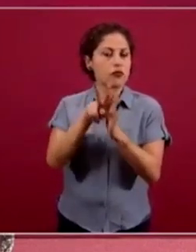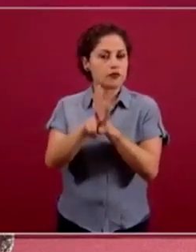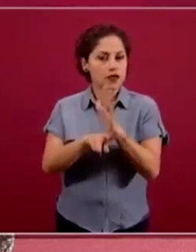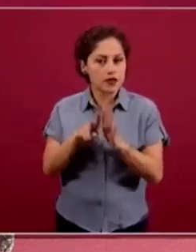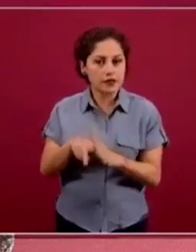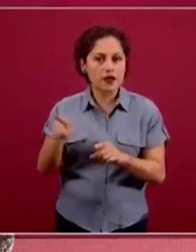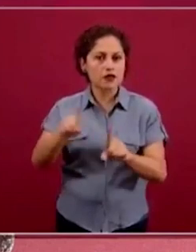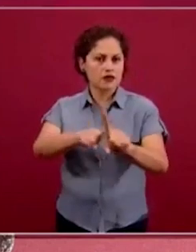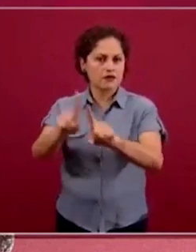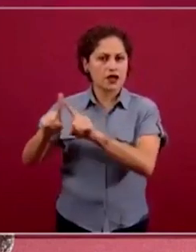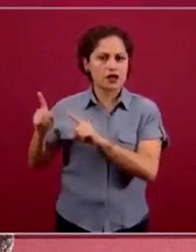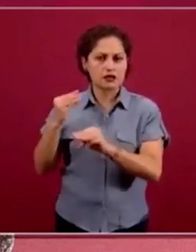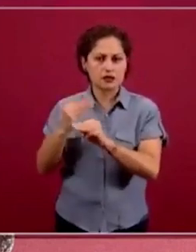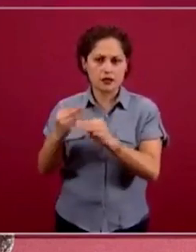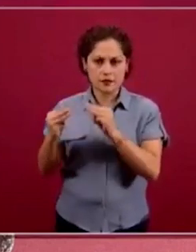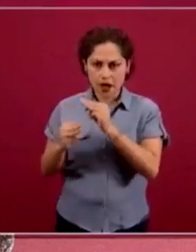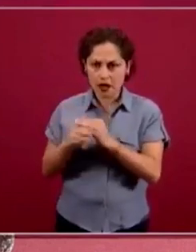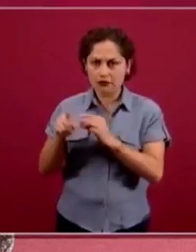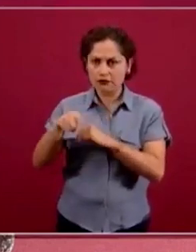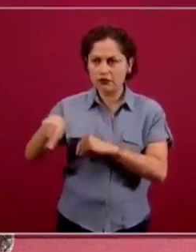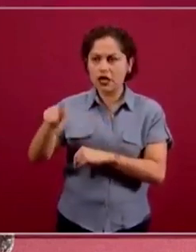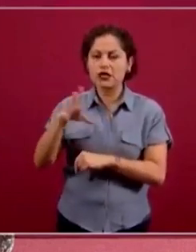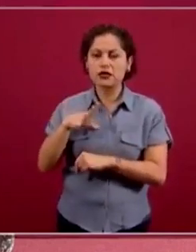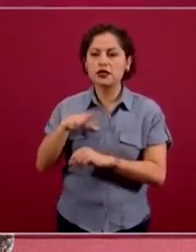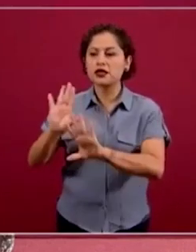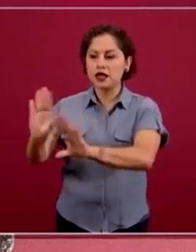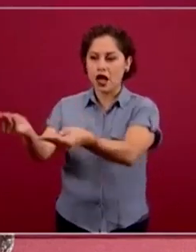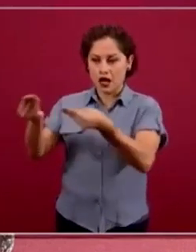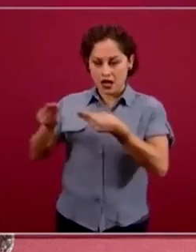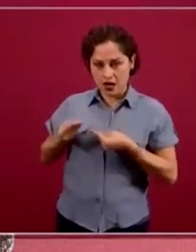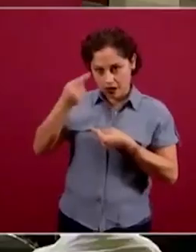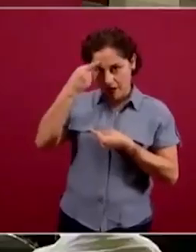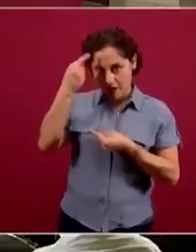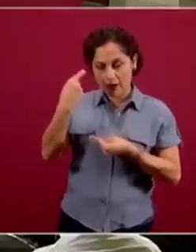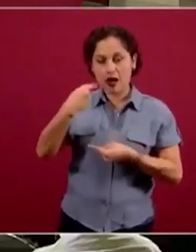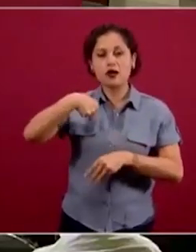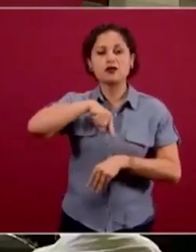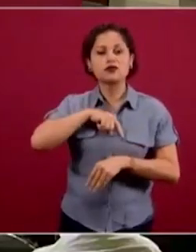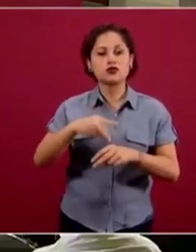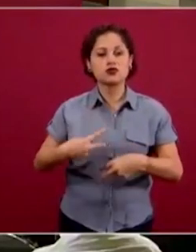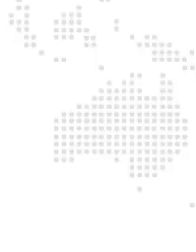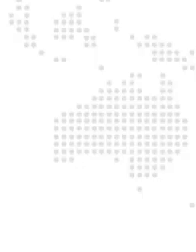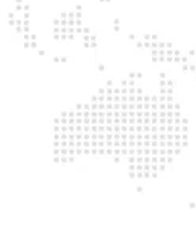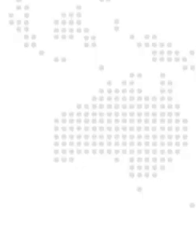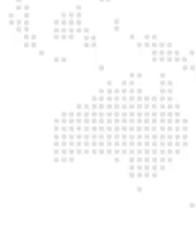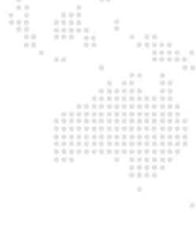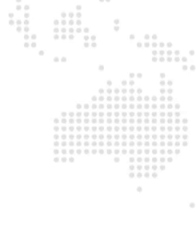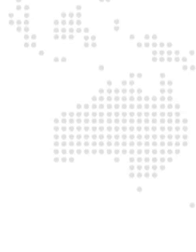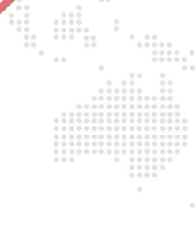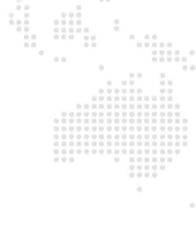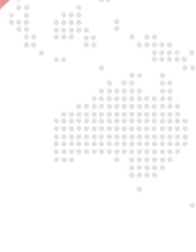disposición para que nosotros los usemos en nuestra página que estamos también haciendo accesible.